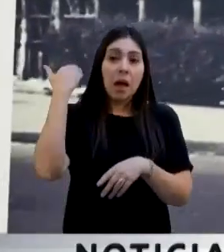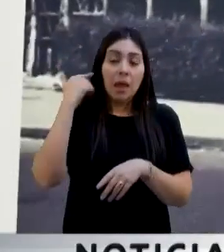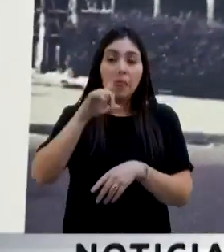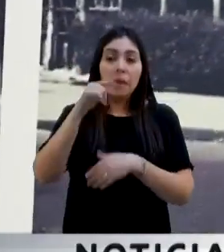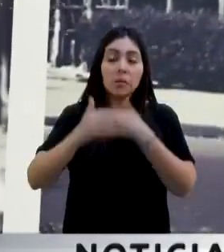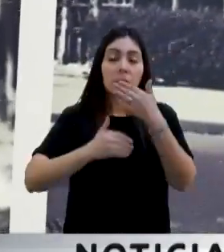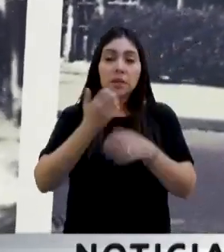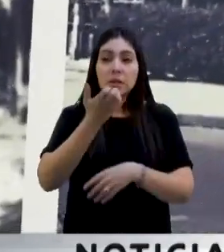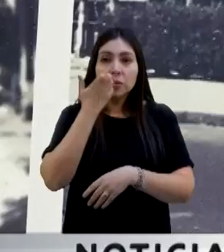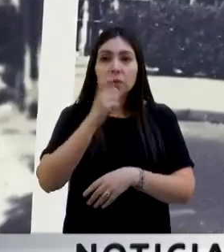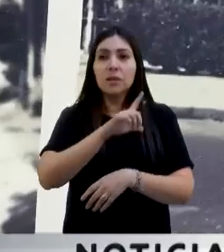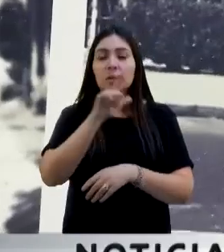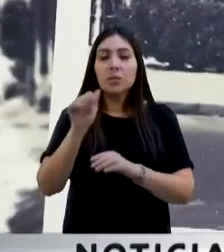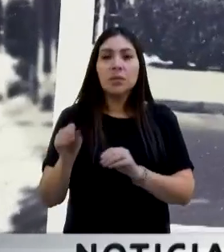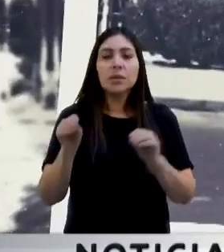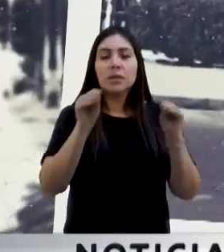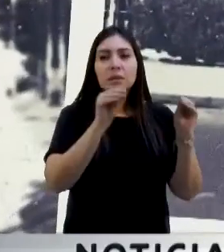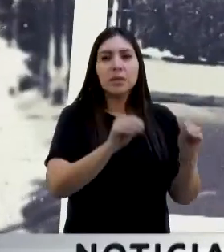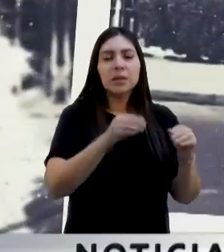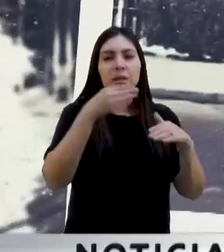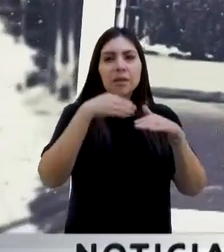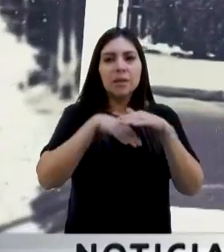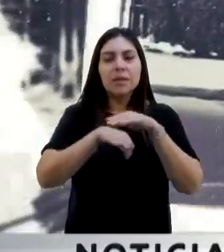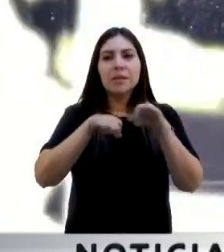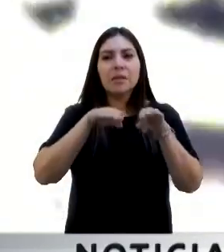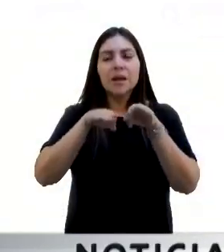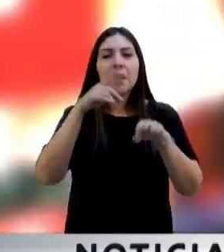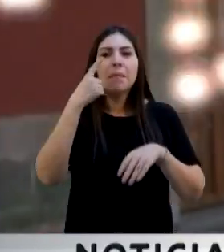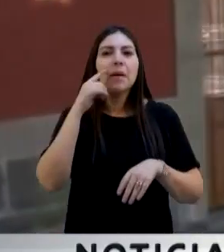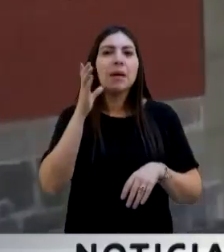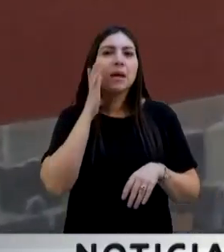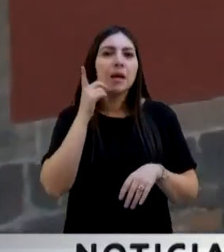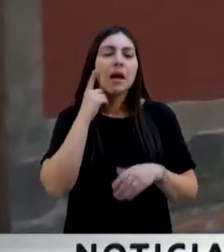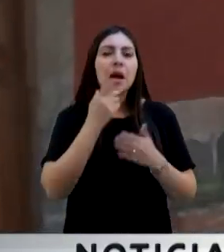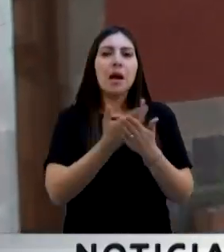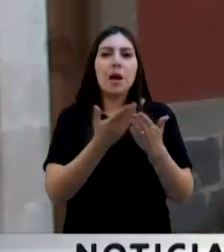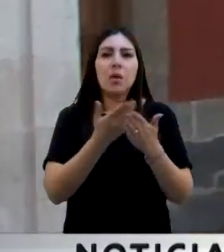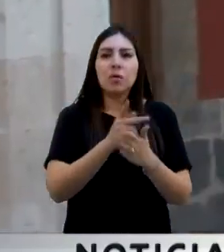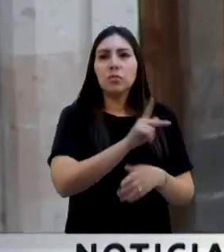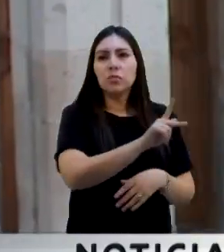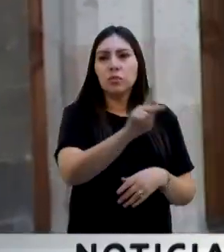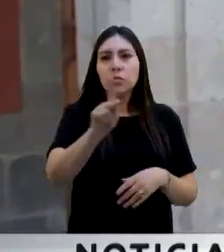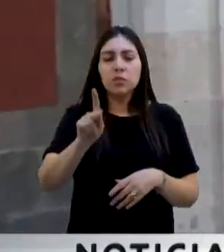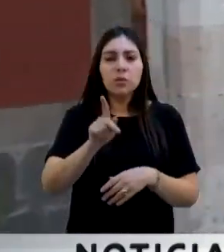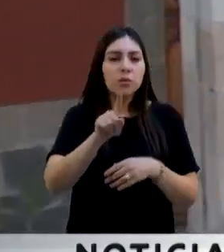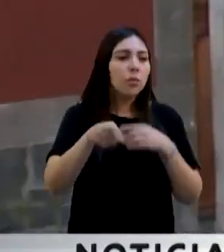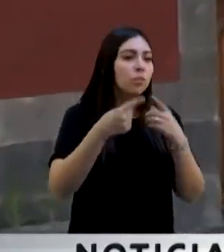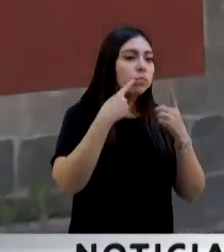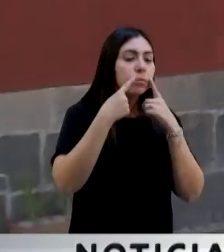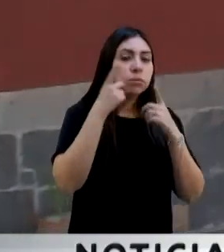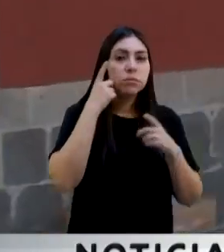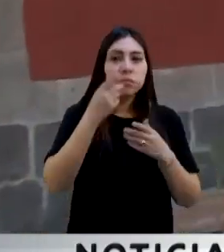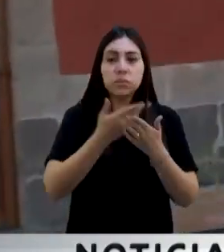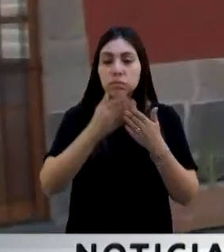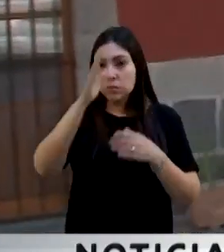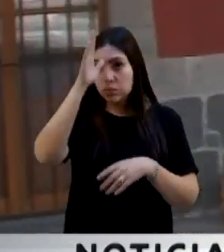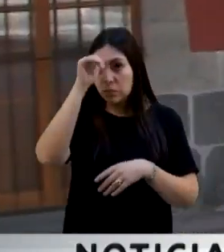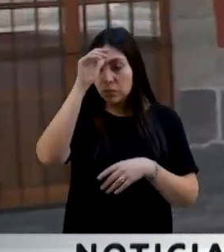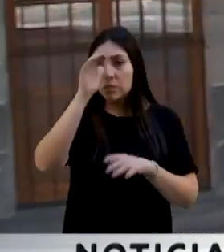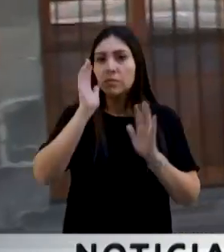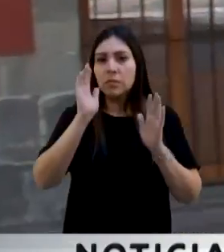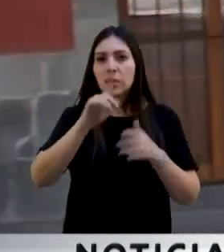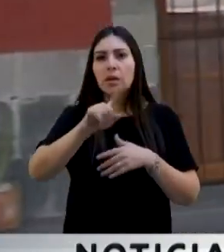y ahora, por acuerdo de los coordinadores parlamentarios, se rescató y se convertirá en un espacio cultural abierto a la